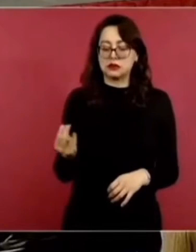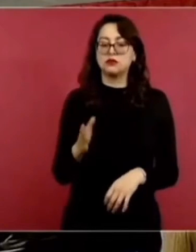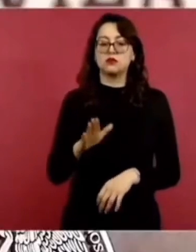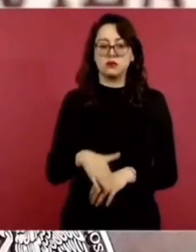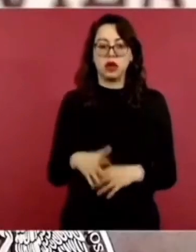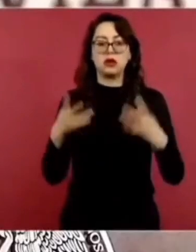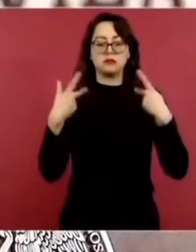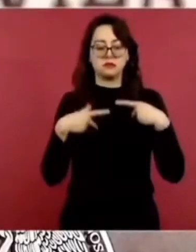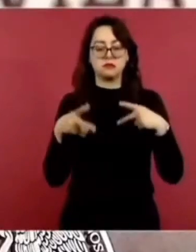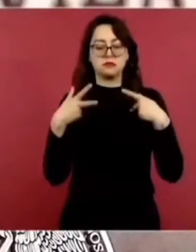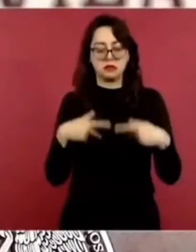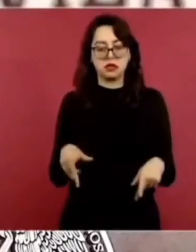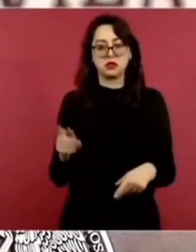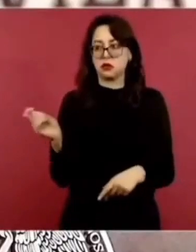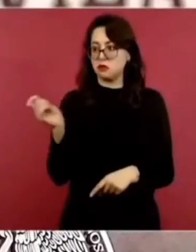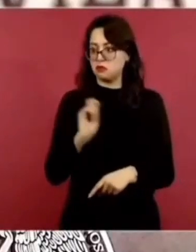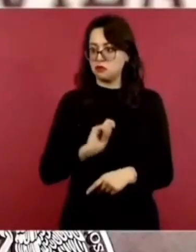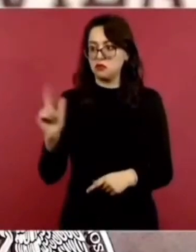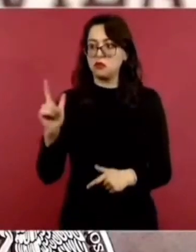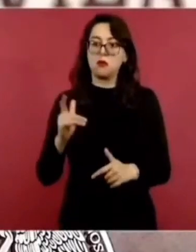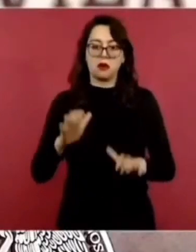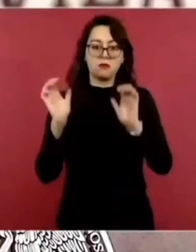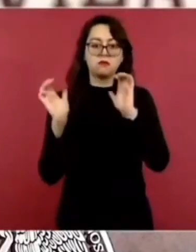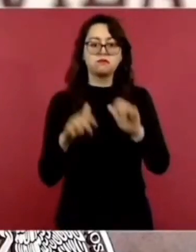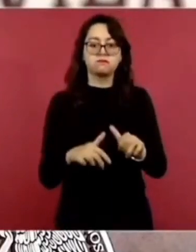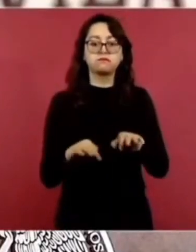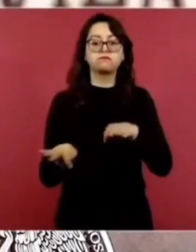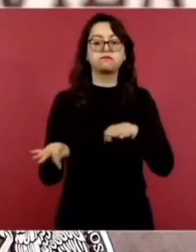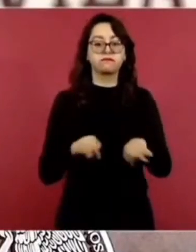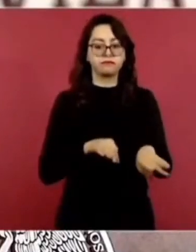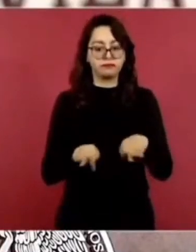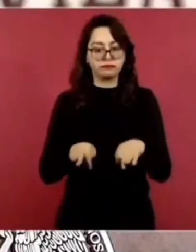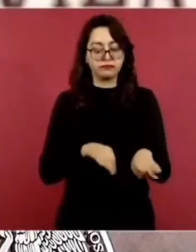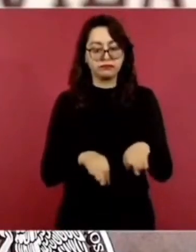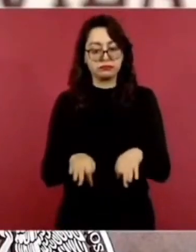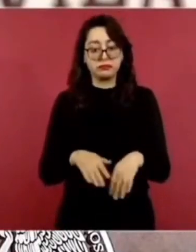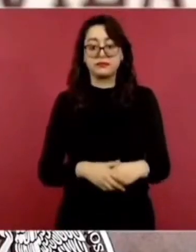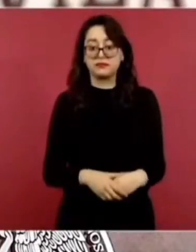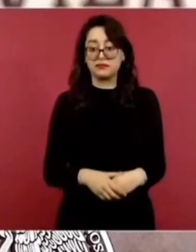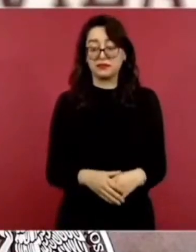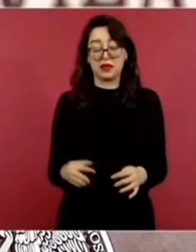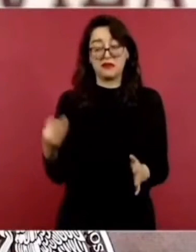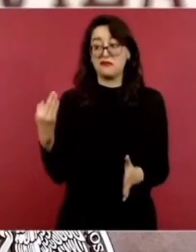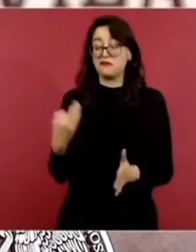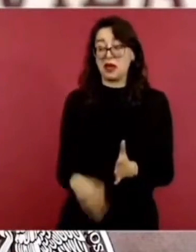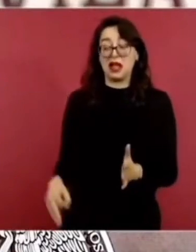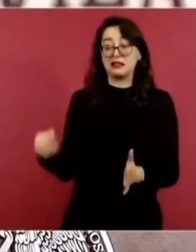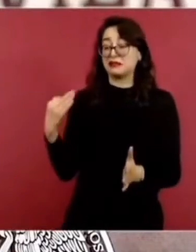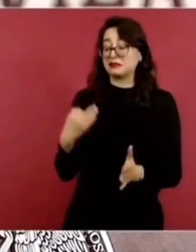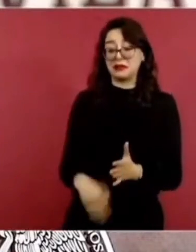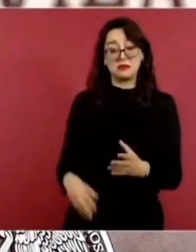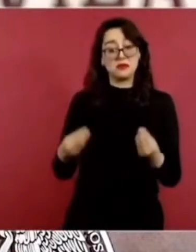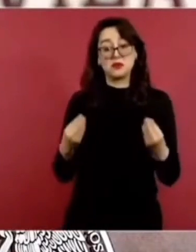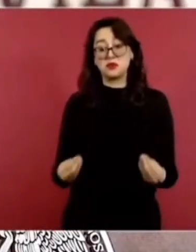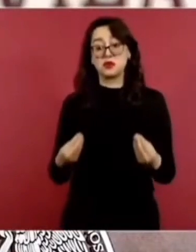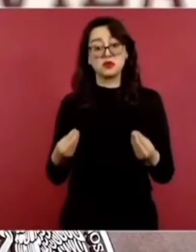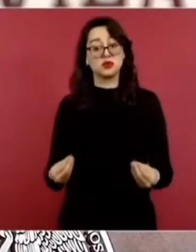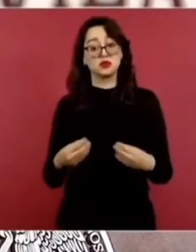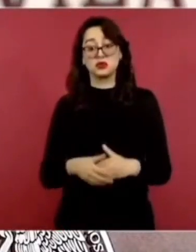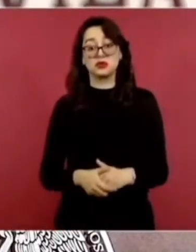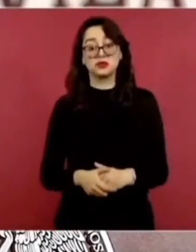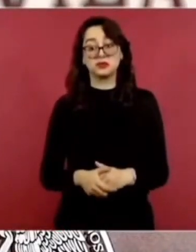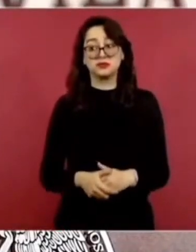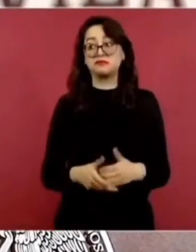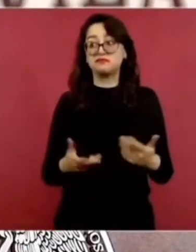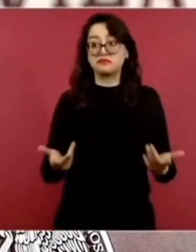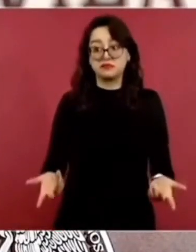en los sistemas de salud de primer nivel. Tenemos que abatir ese rezago. Hoy se forman más